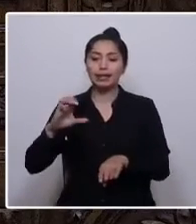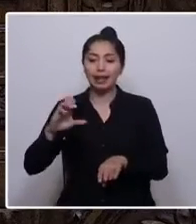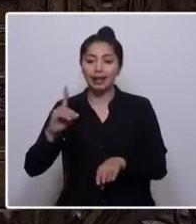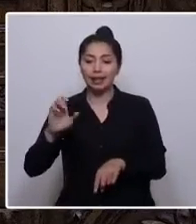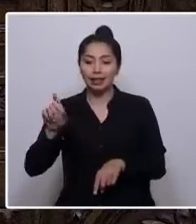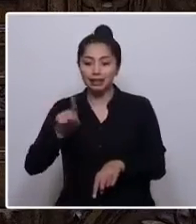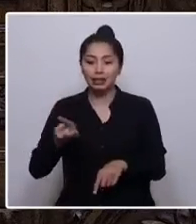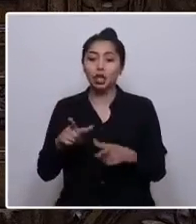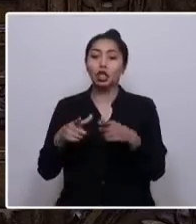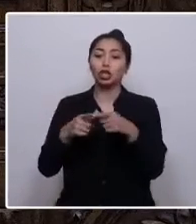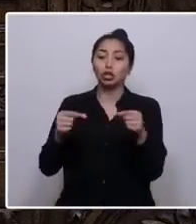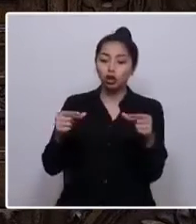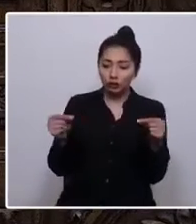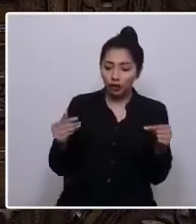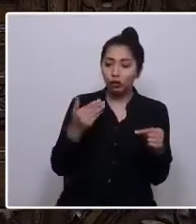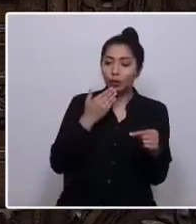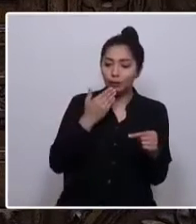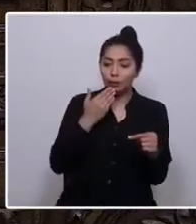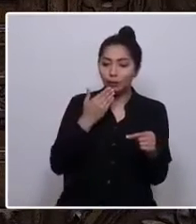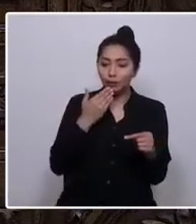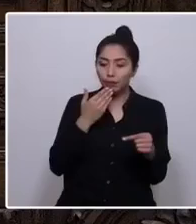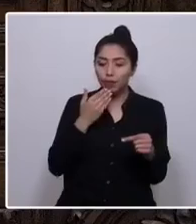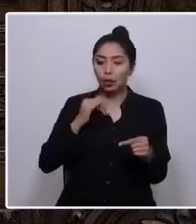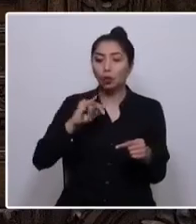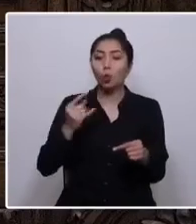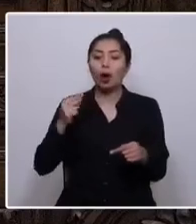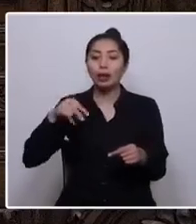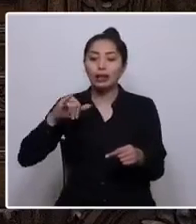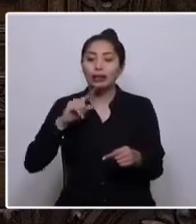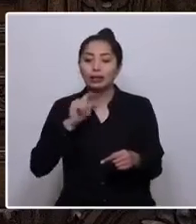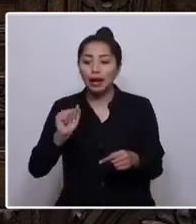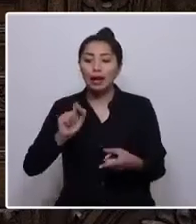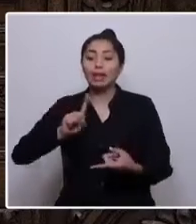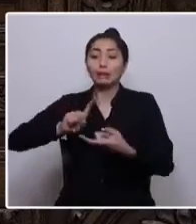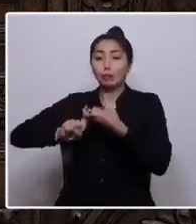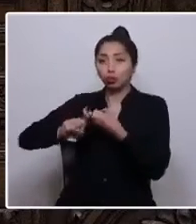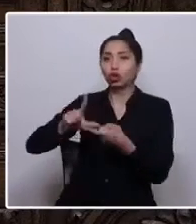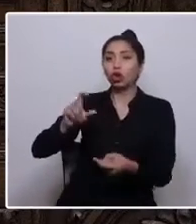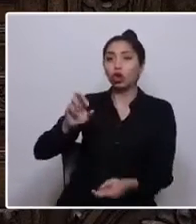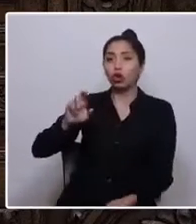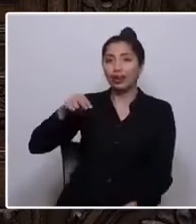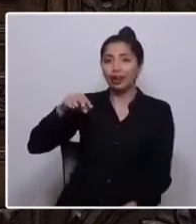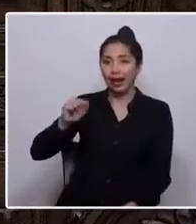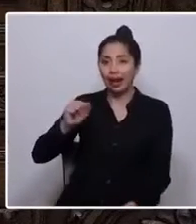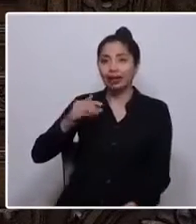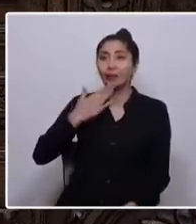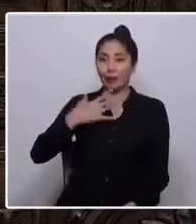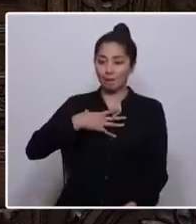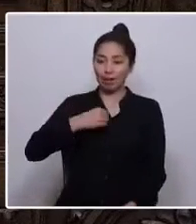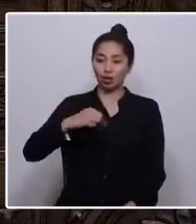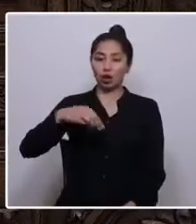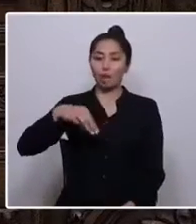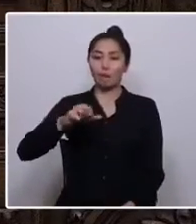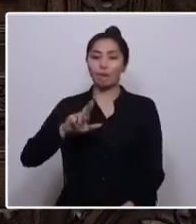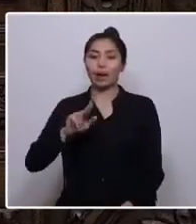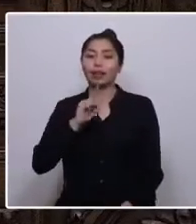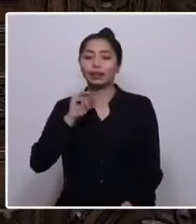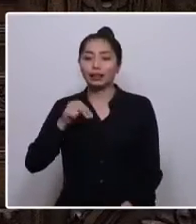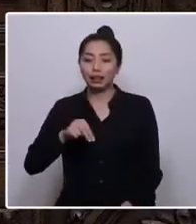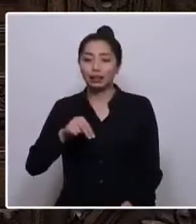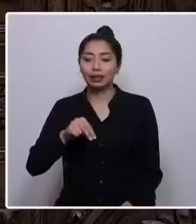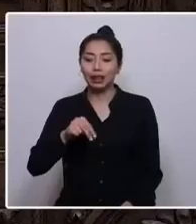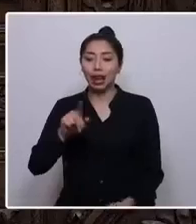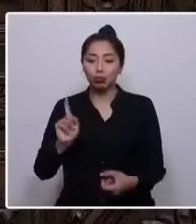yerno de David y Juanita, esposo de Lorena y papá de Francisco Martín, integrante de la Patrulla Conejo.